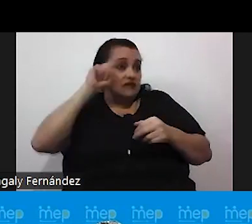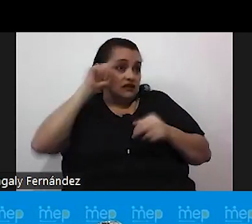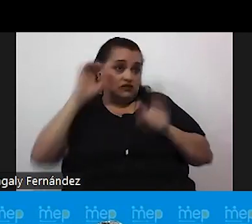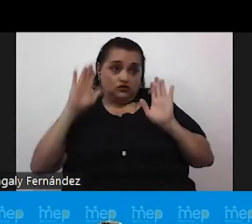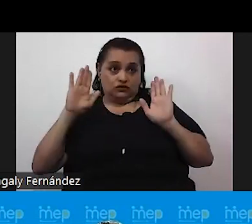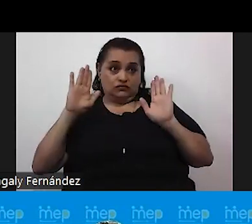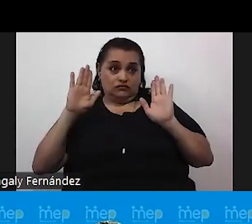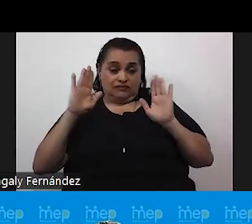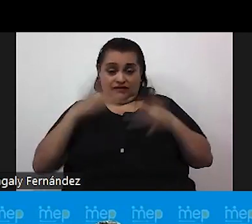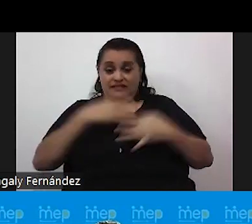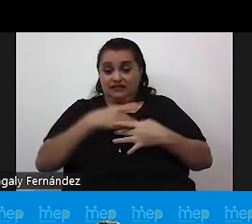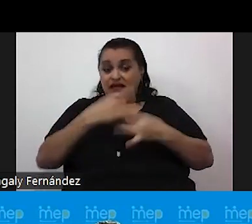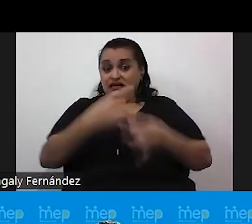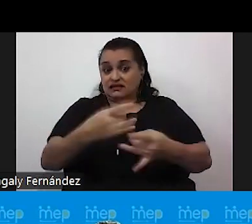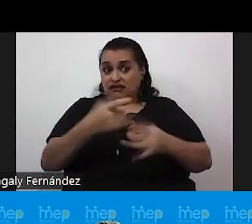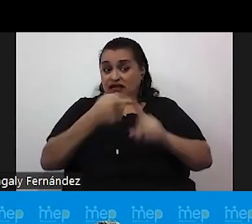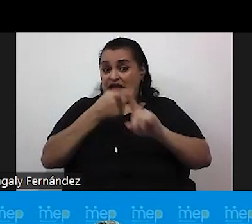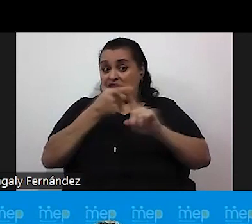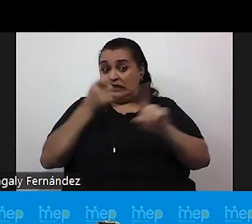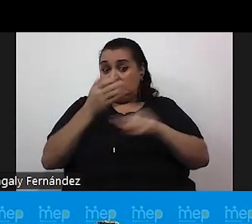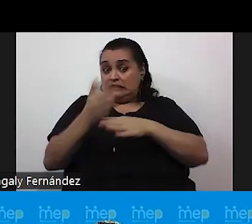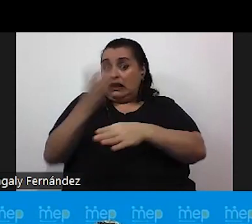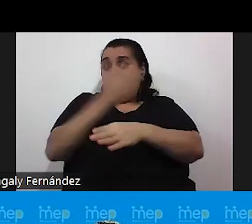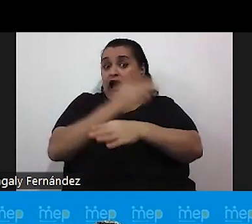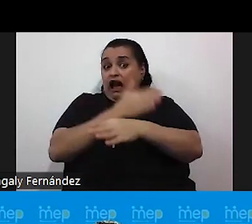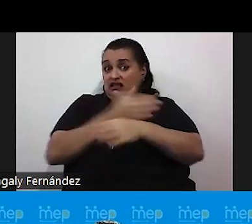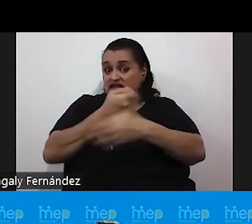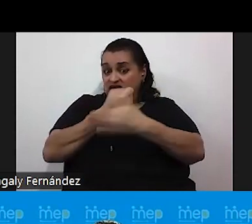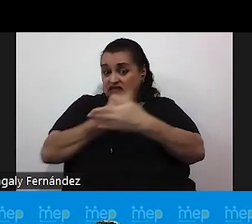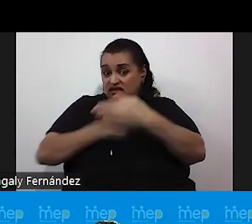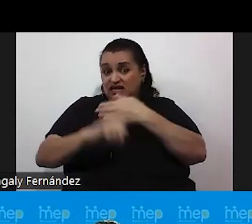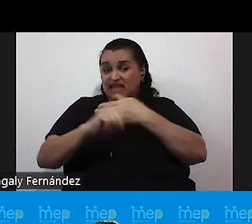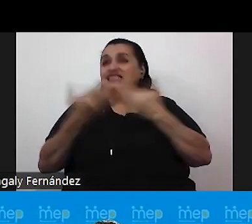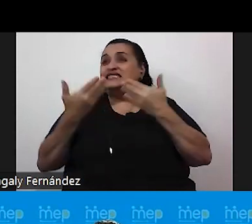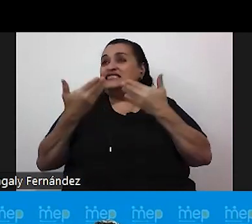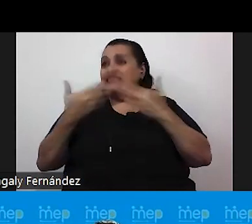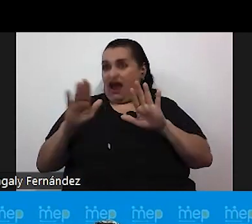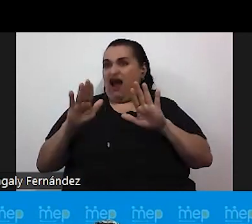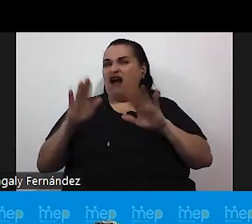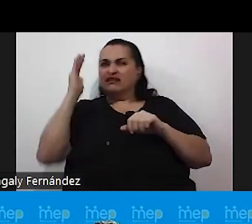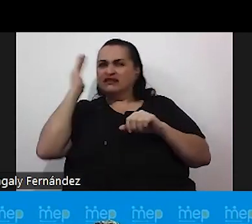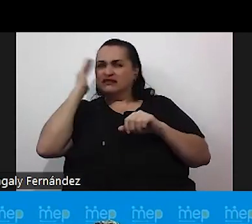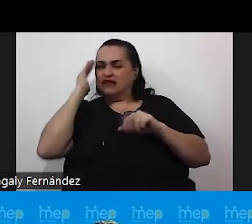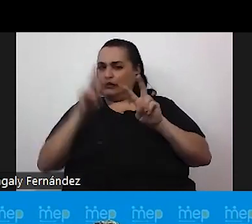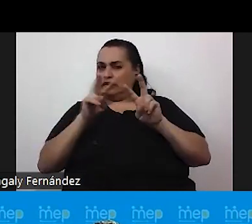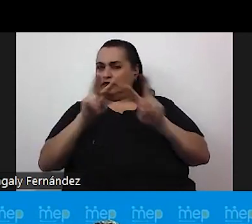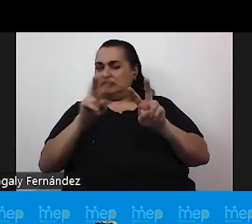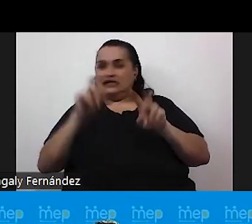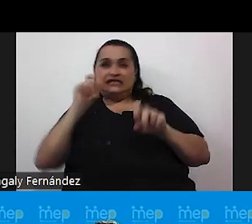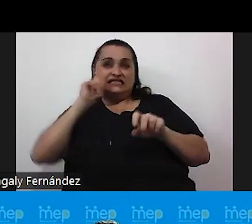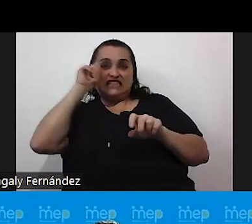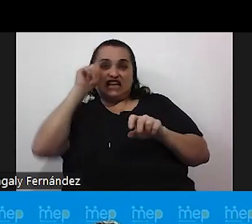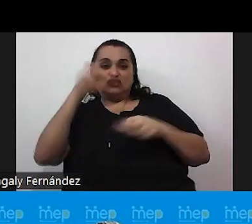Es interesante cómo desde que antes de que nazca ya vendría predeterminado, de acuerdo a su sexo registral,